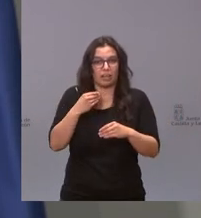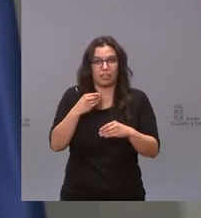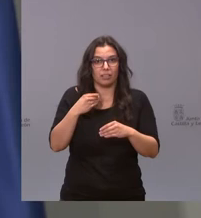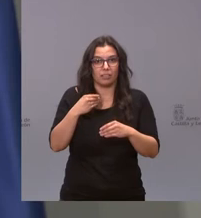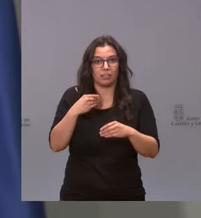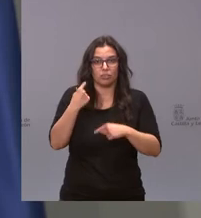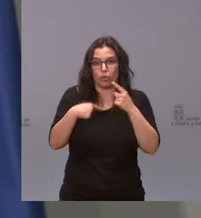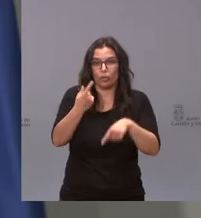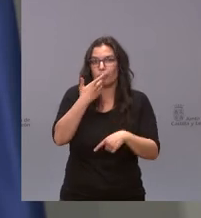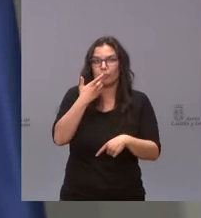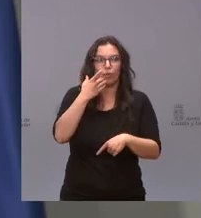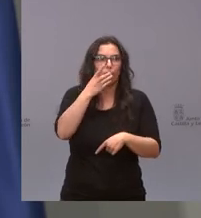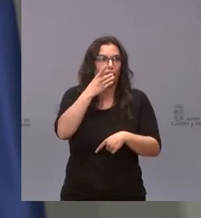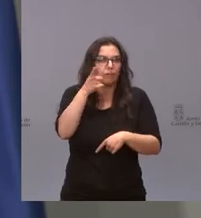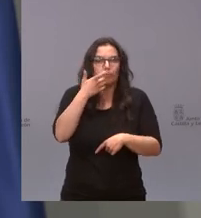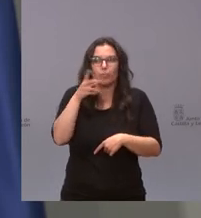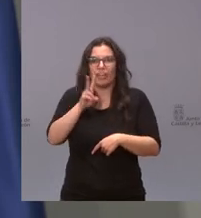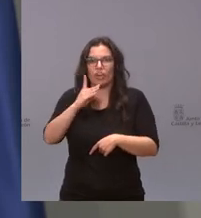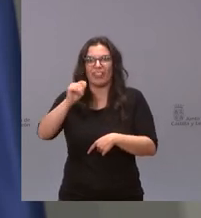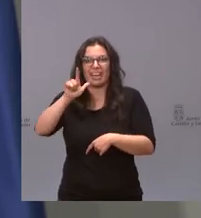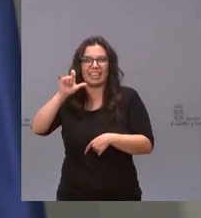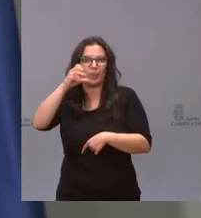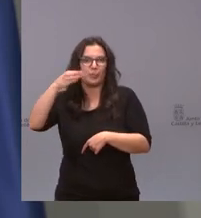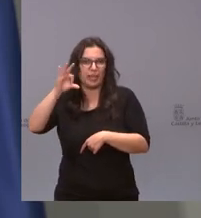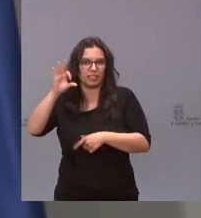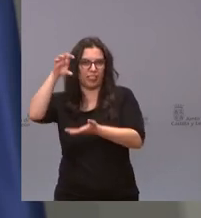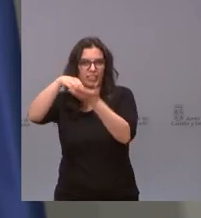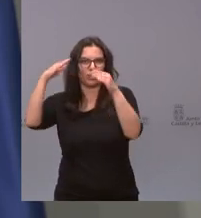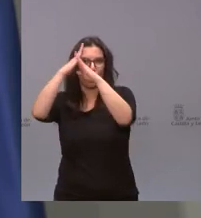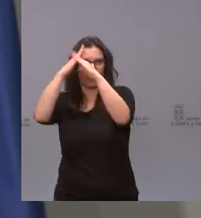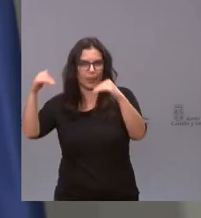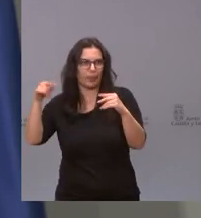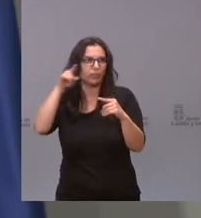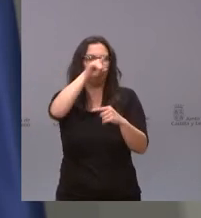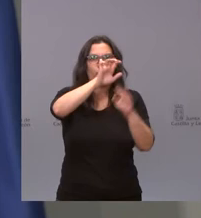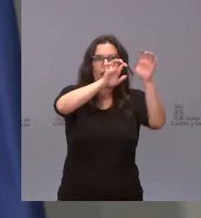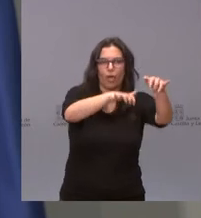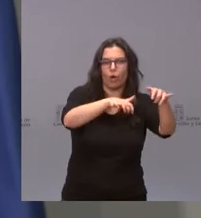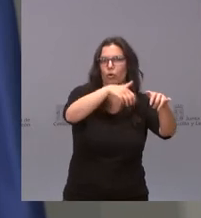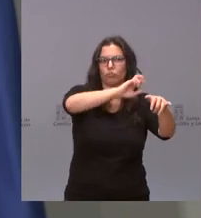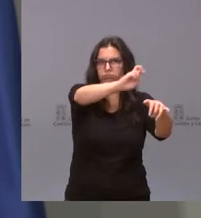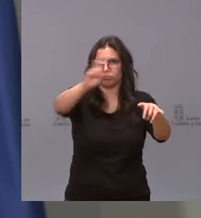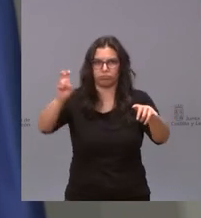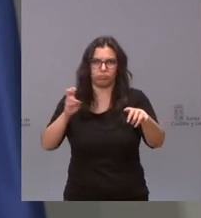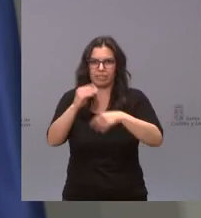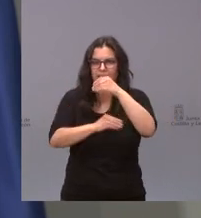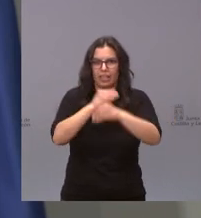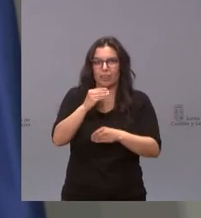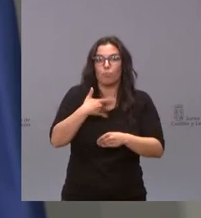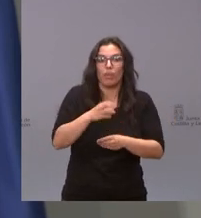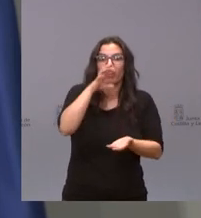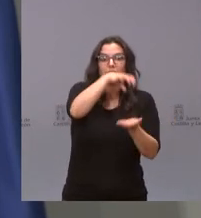el Miguel de Libes o en el León el Deportivo es vacunación masiva si es preciso incrementar los puestos se incrementarán pero